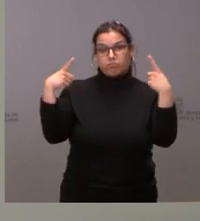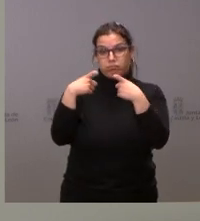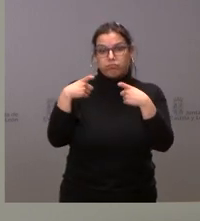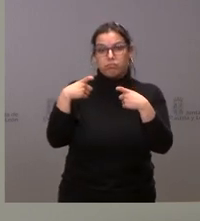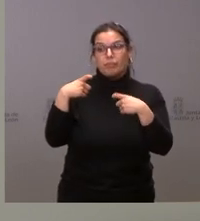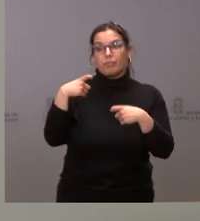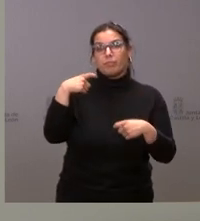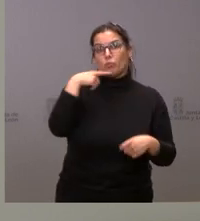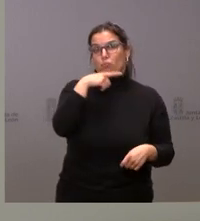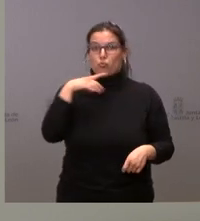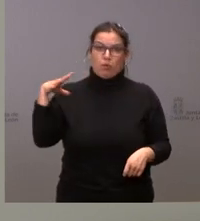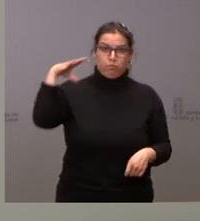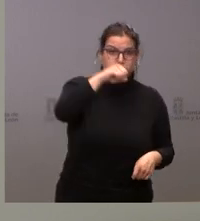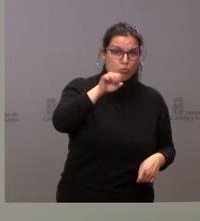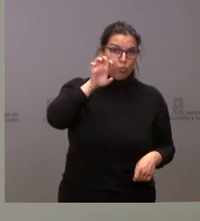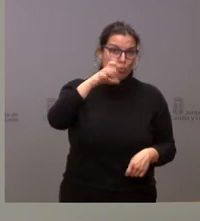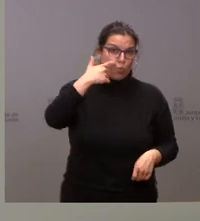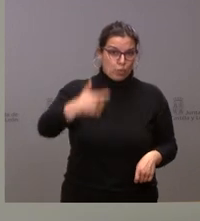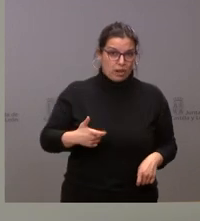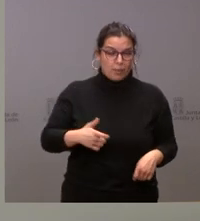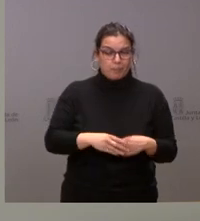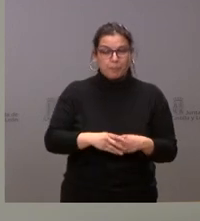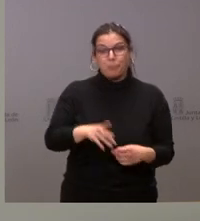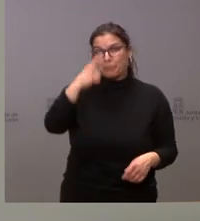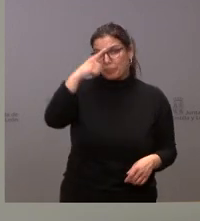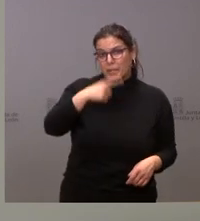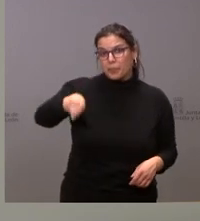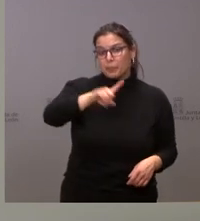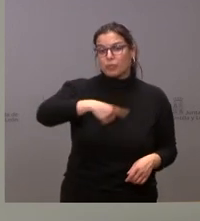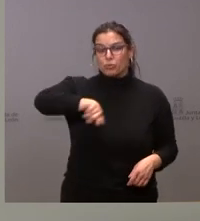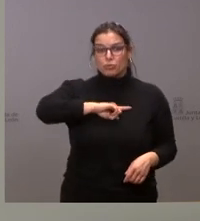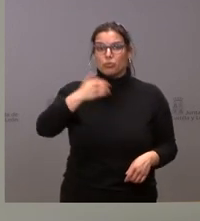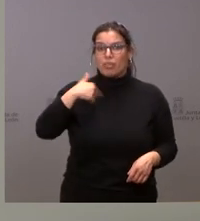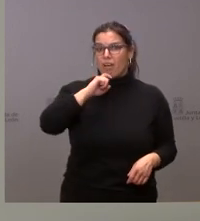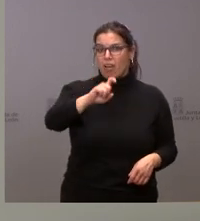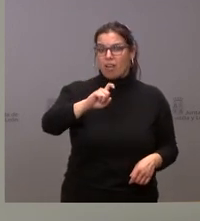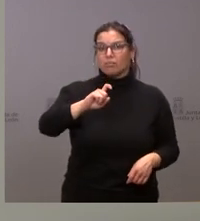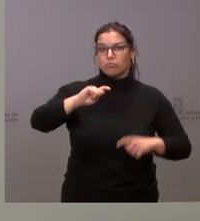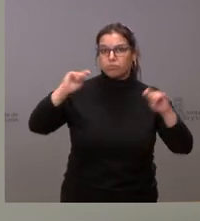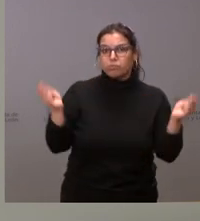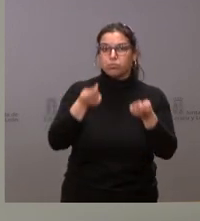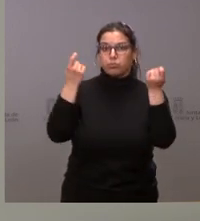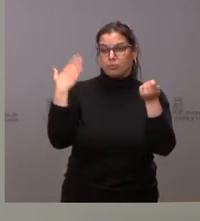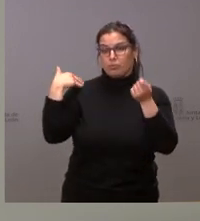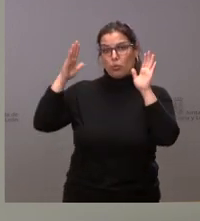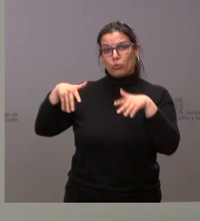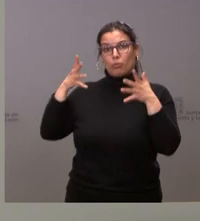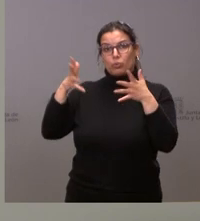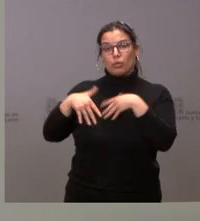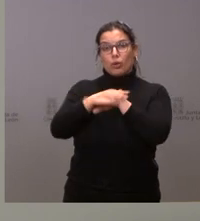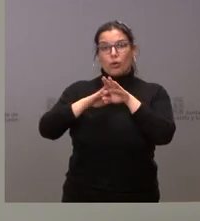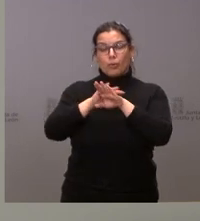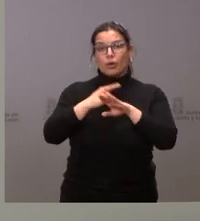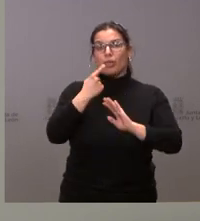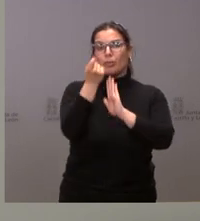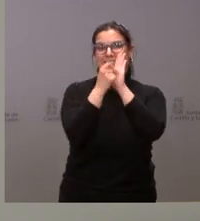de Ucrania por parte de Rusia. Saben que nosotros habíamos anunciado en un anterior Consejo de Gobierno quince